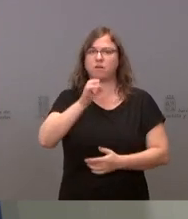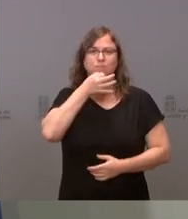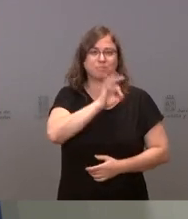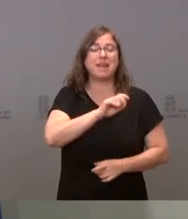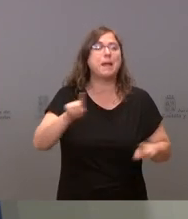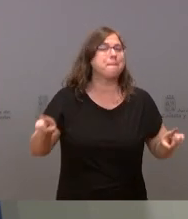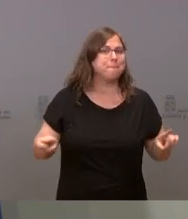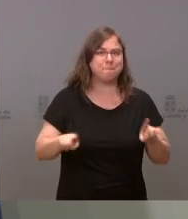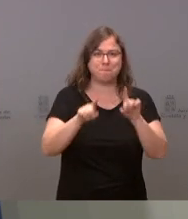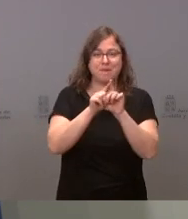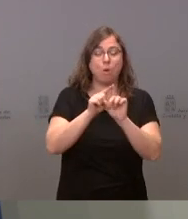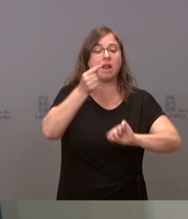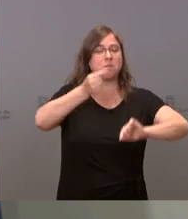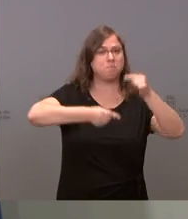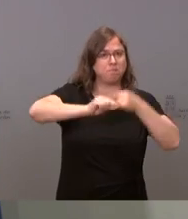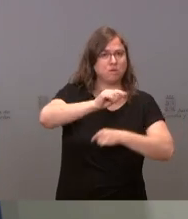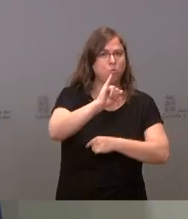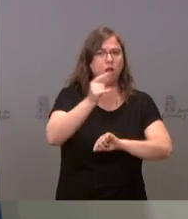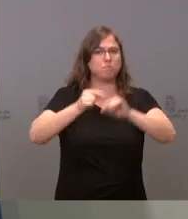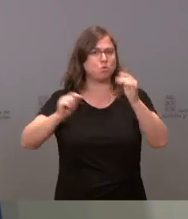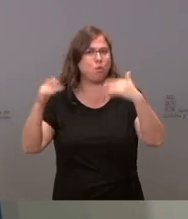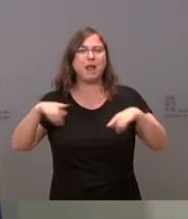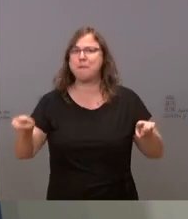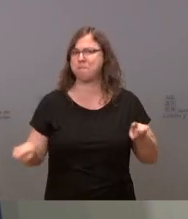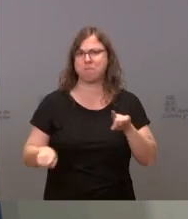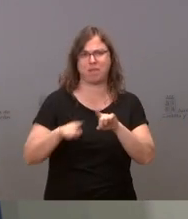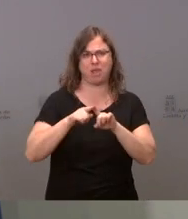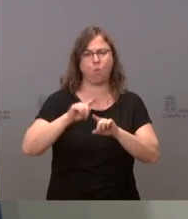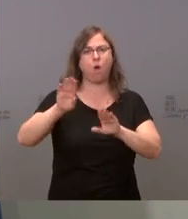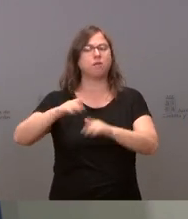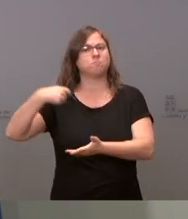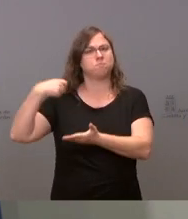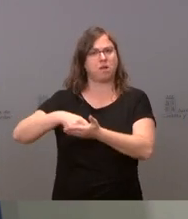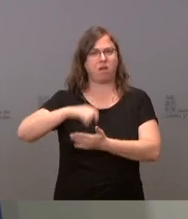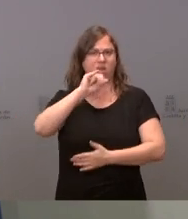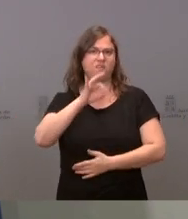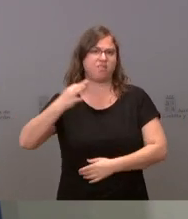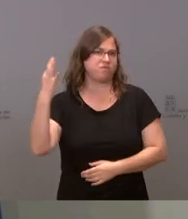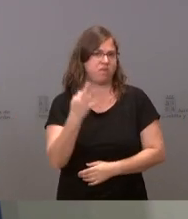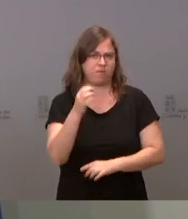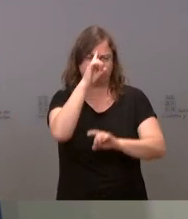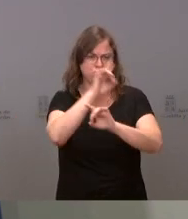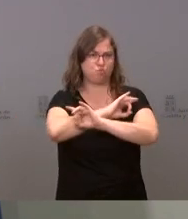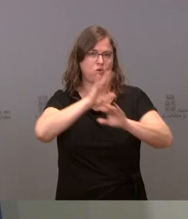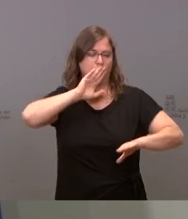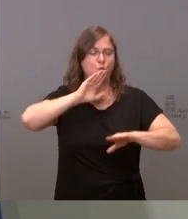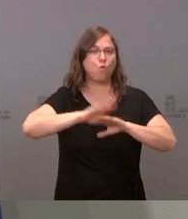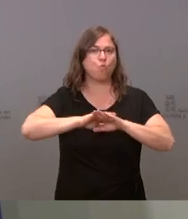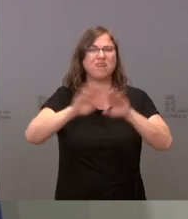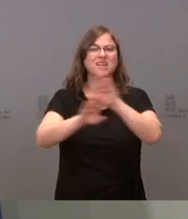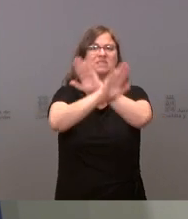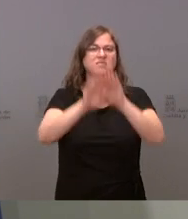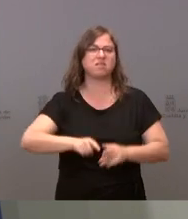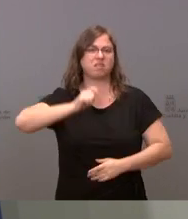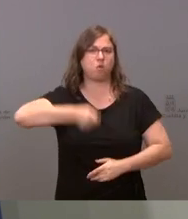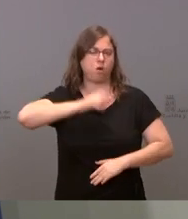haya o no haya presupuestos, la sentencia se ha de ejecutar y eso queremos que quede bien